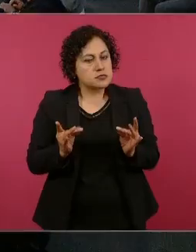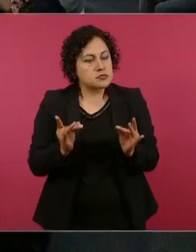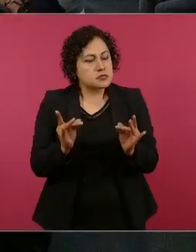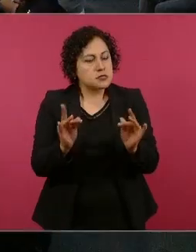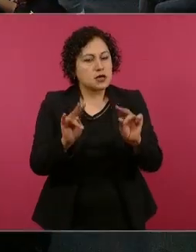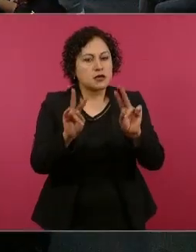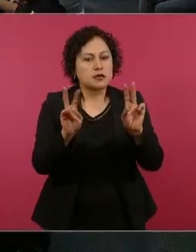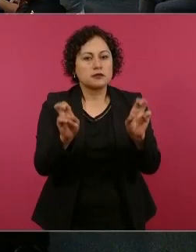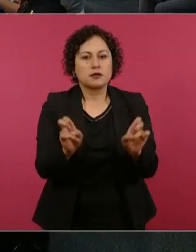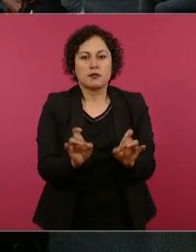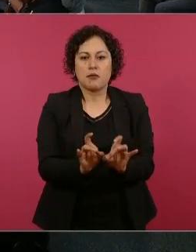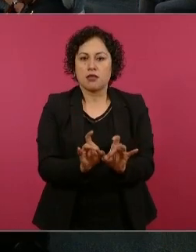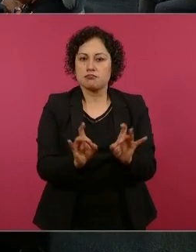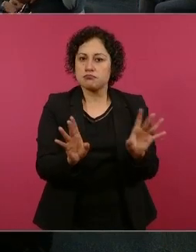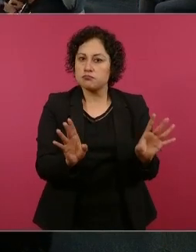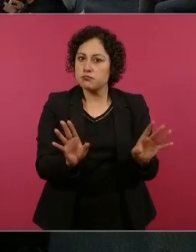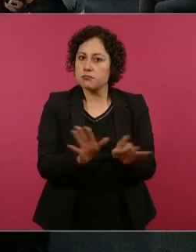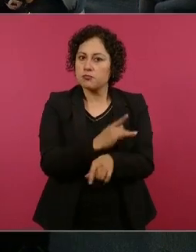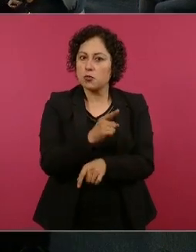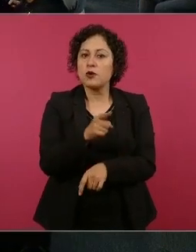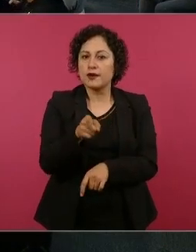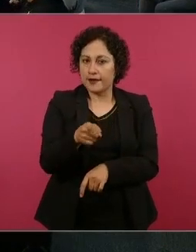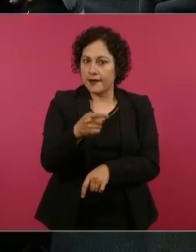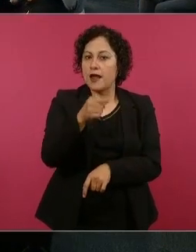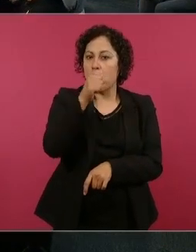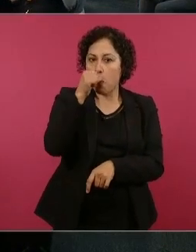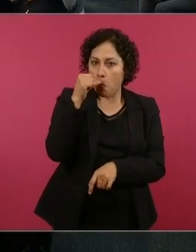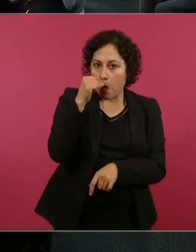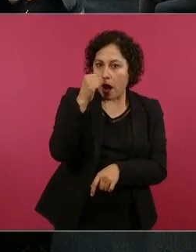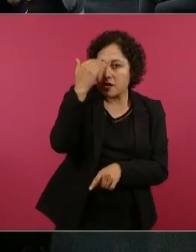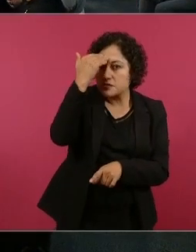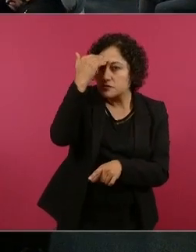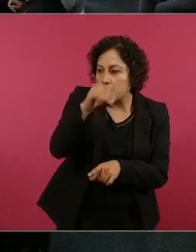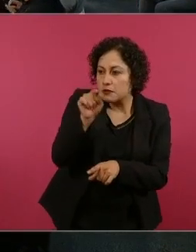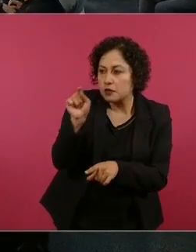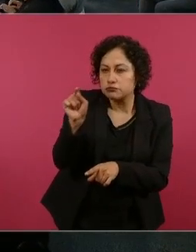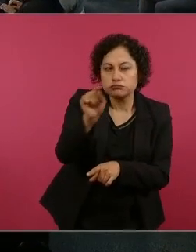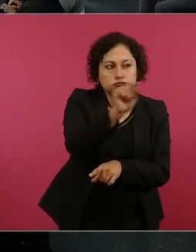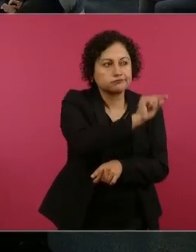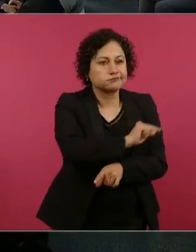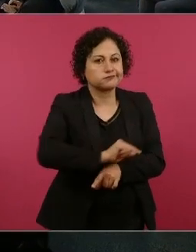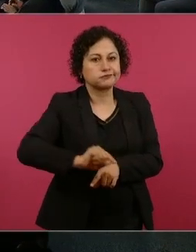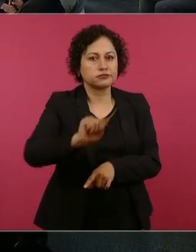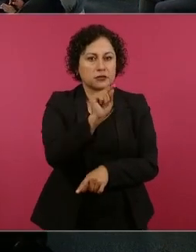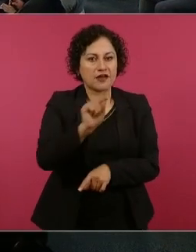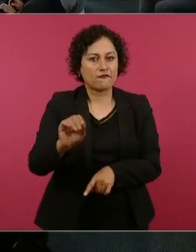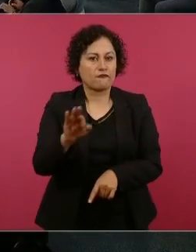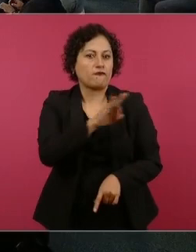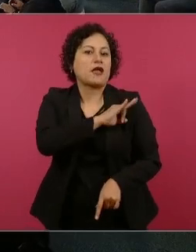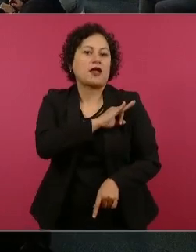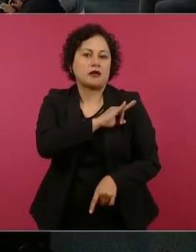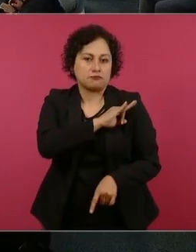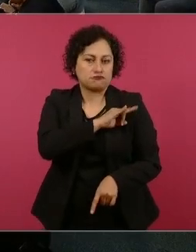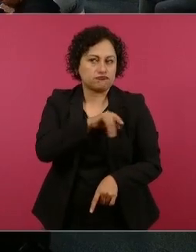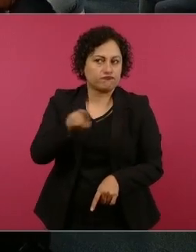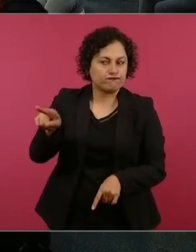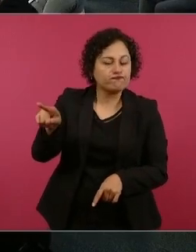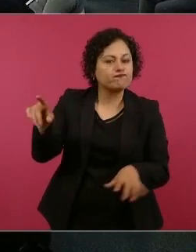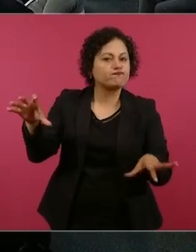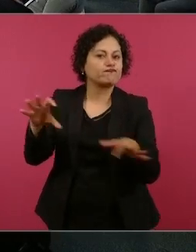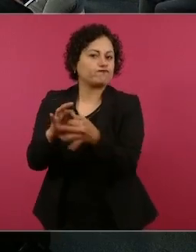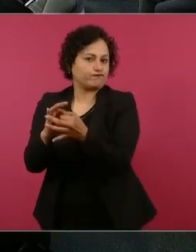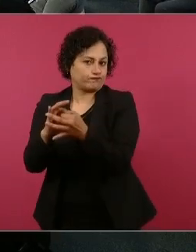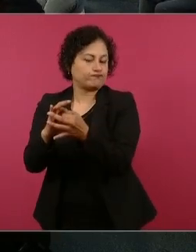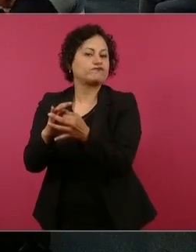supo informar